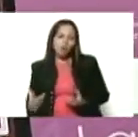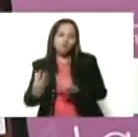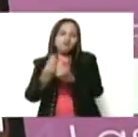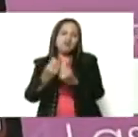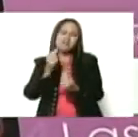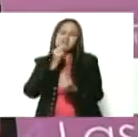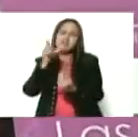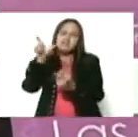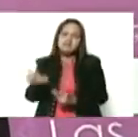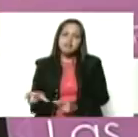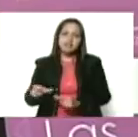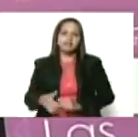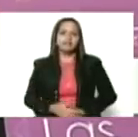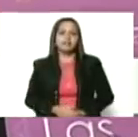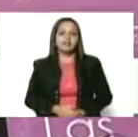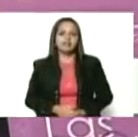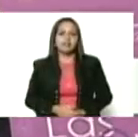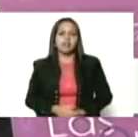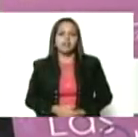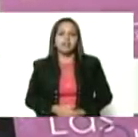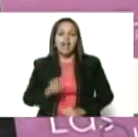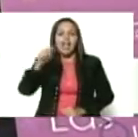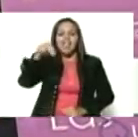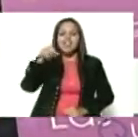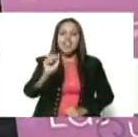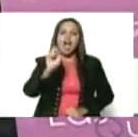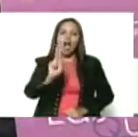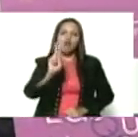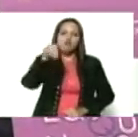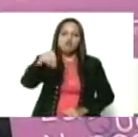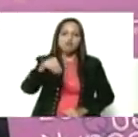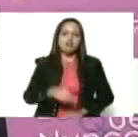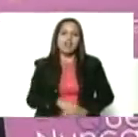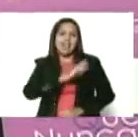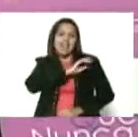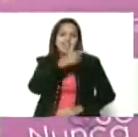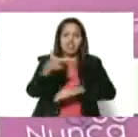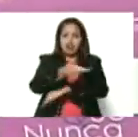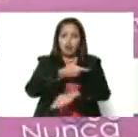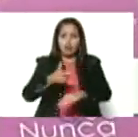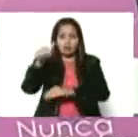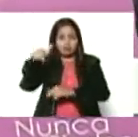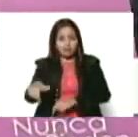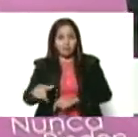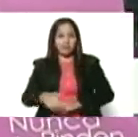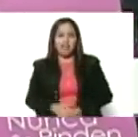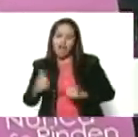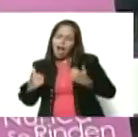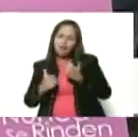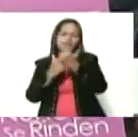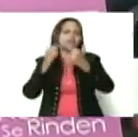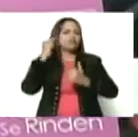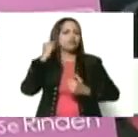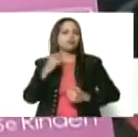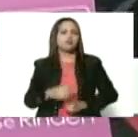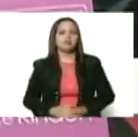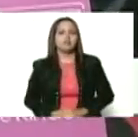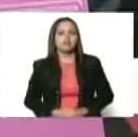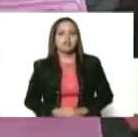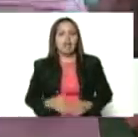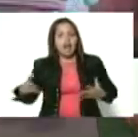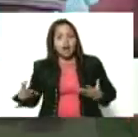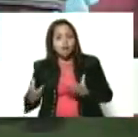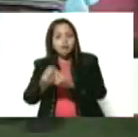nuestro Naúl Fernández, nuestro jefe de gobierno que está aquí feminista acompañando esta